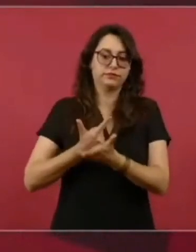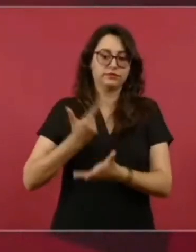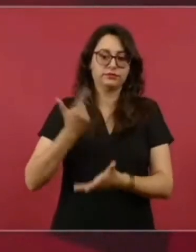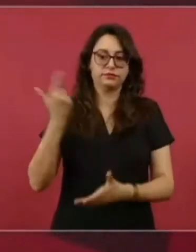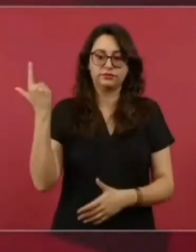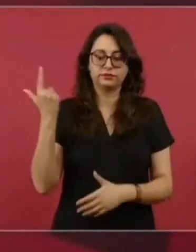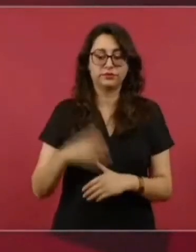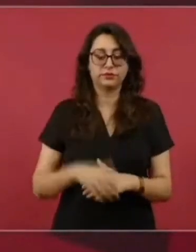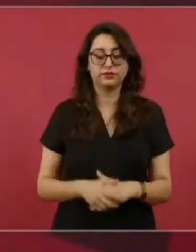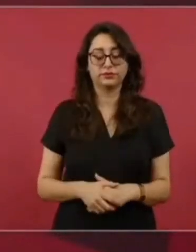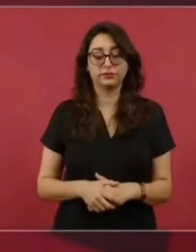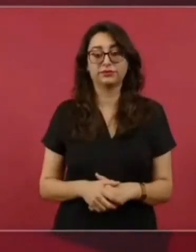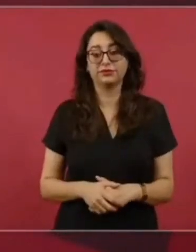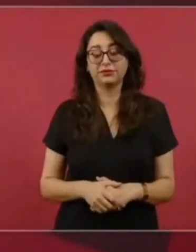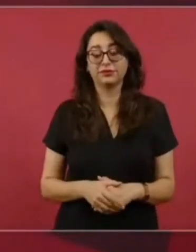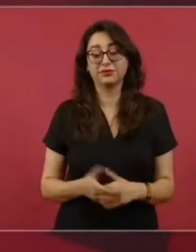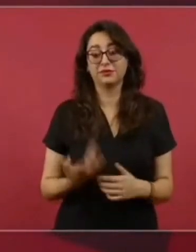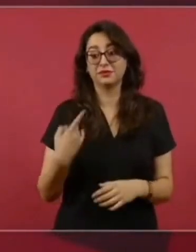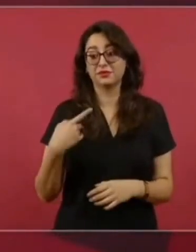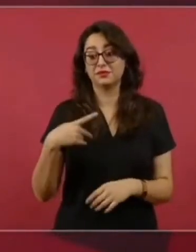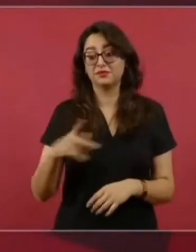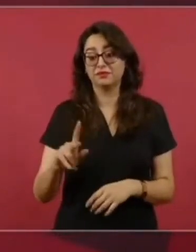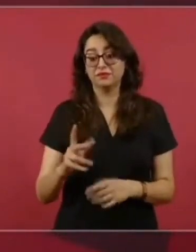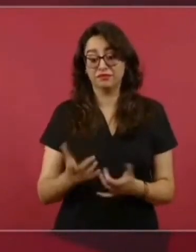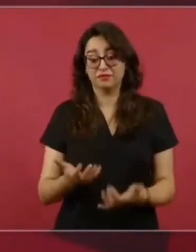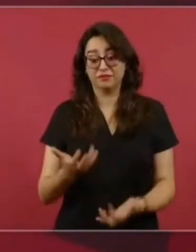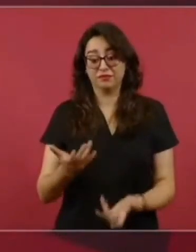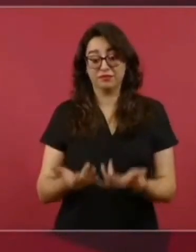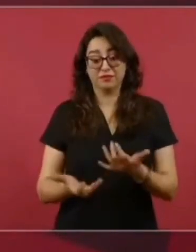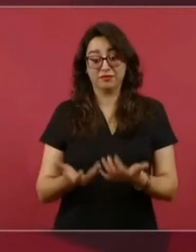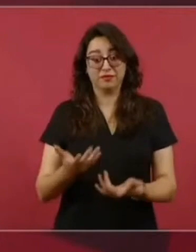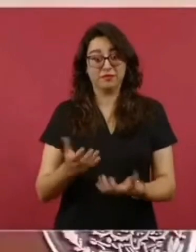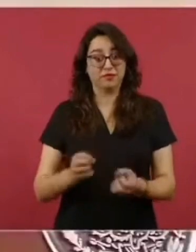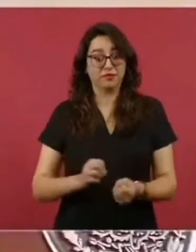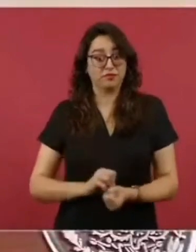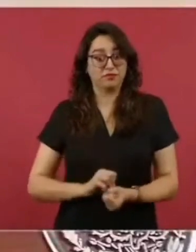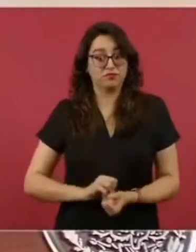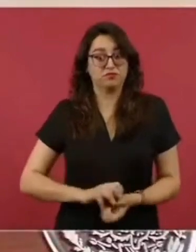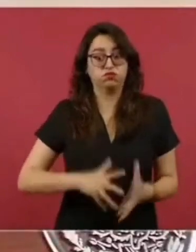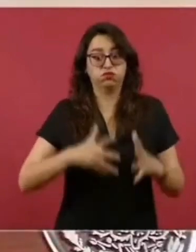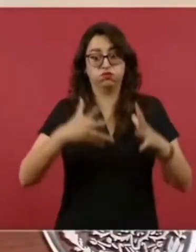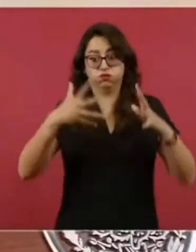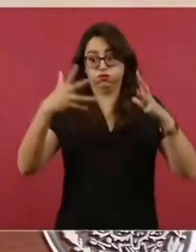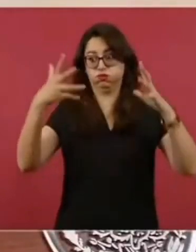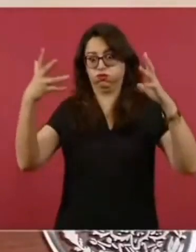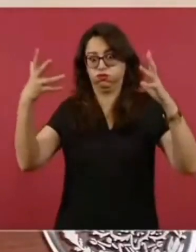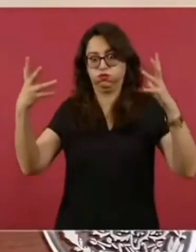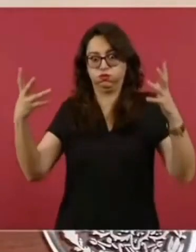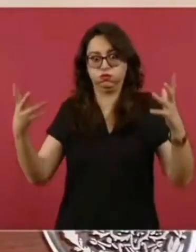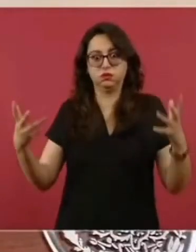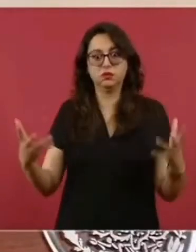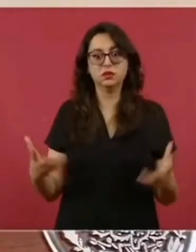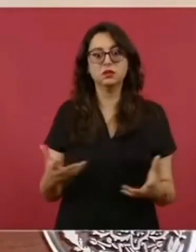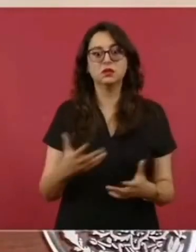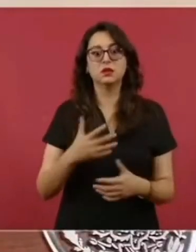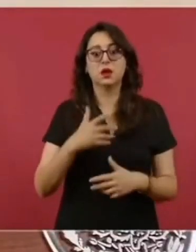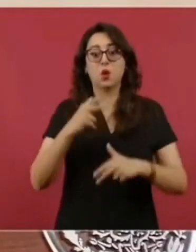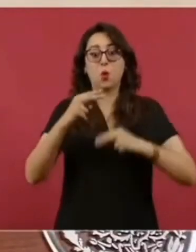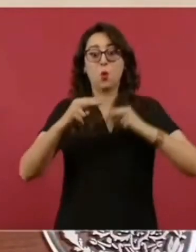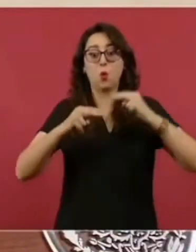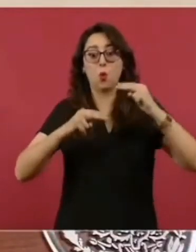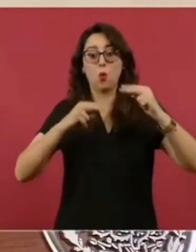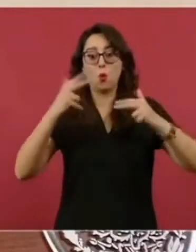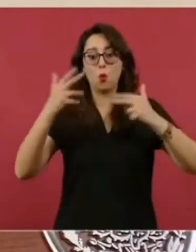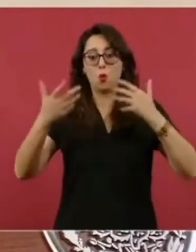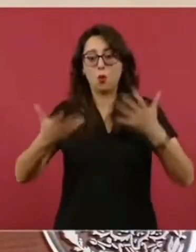No imaginaron de que con el fuego, sobre todo el humo, se iban a intoxicar